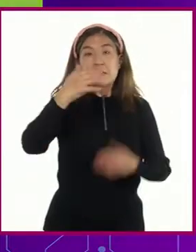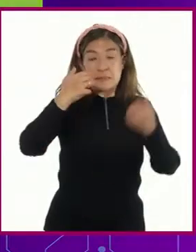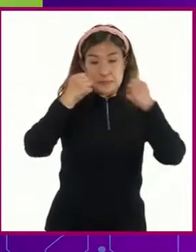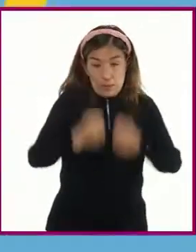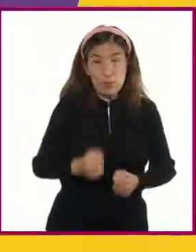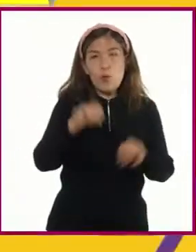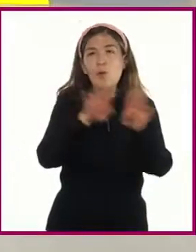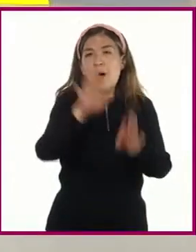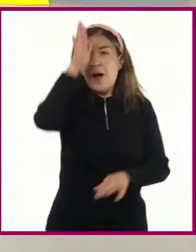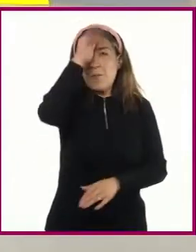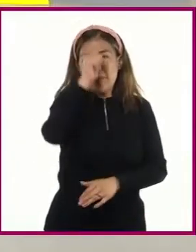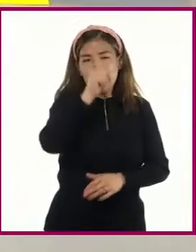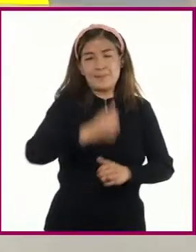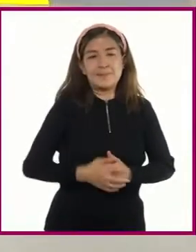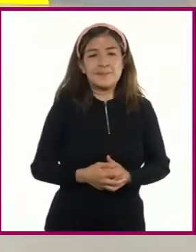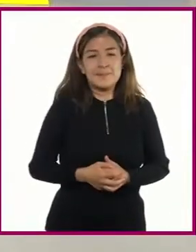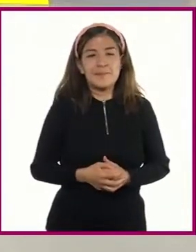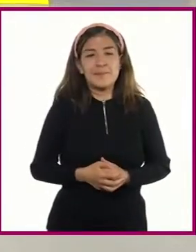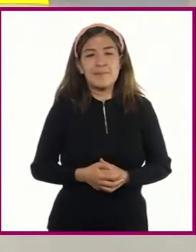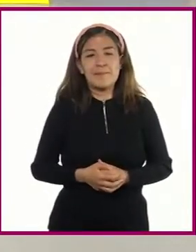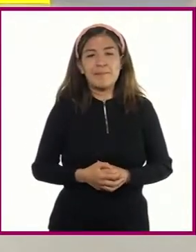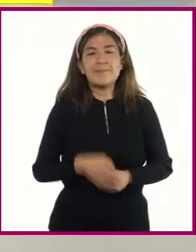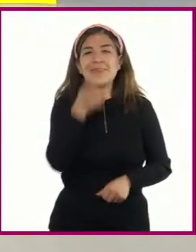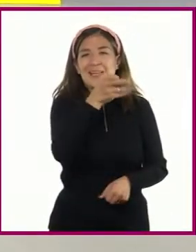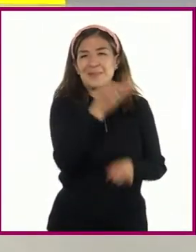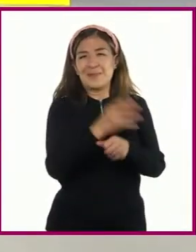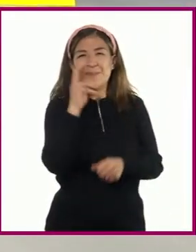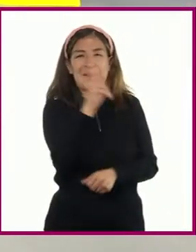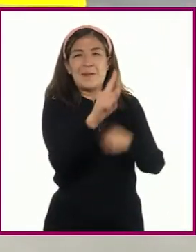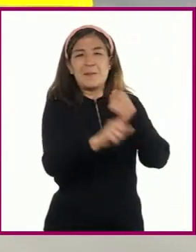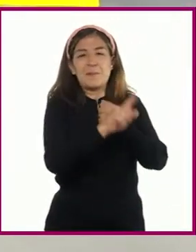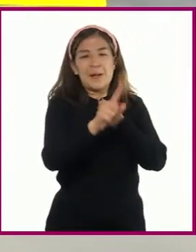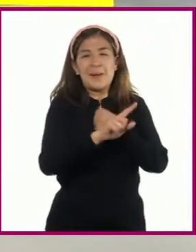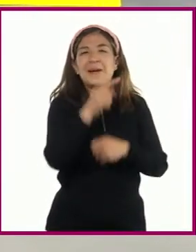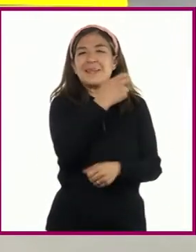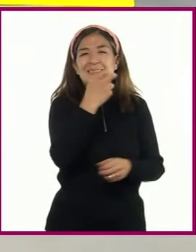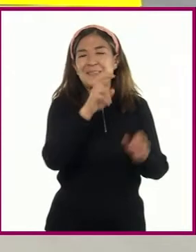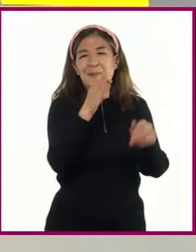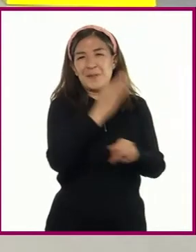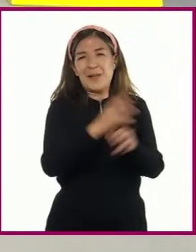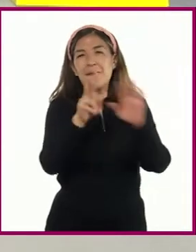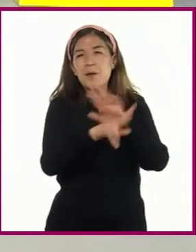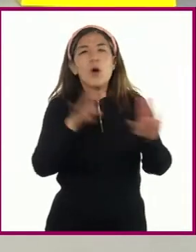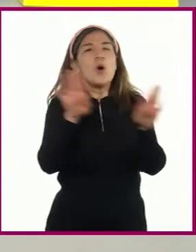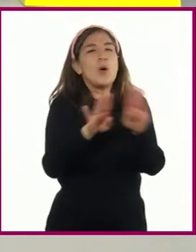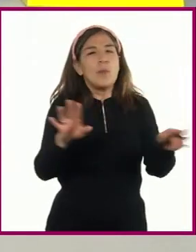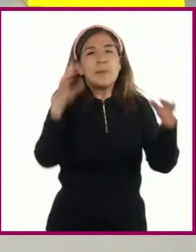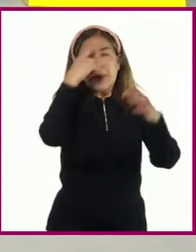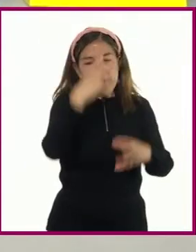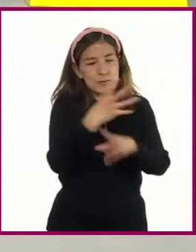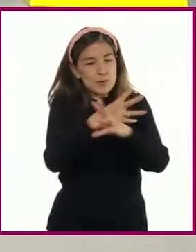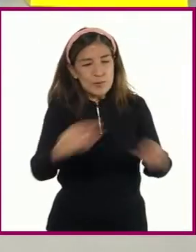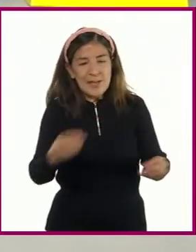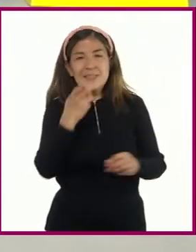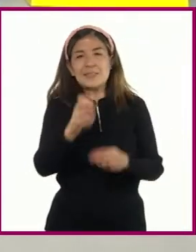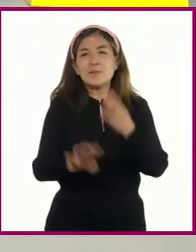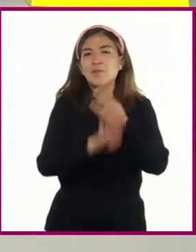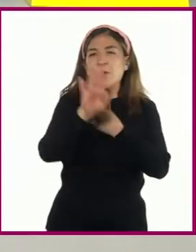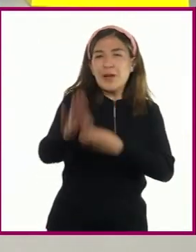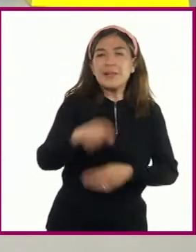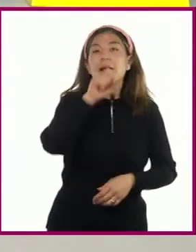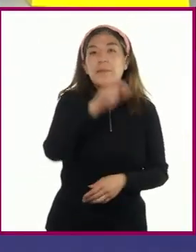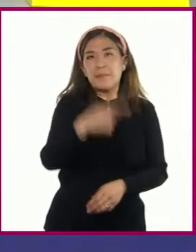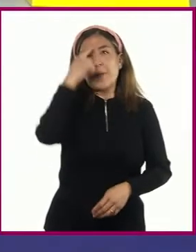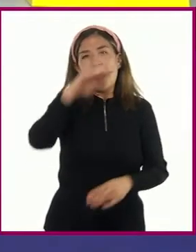establecen. Como se percataron en el video, para resolver de forma no violenta los conflictos y promover la construcción de la